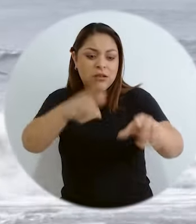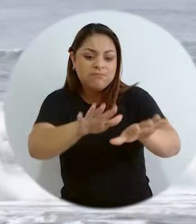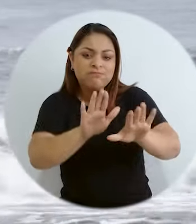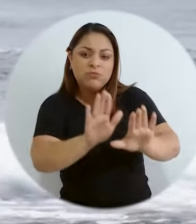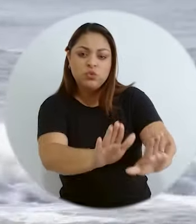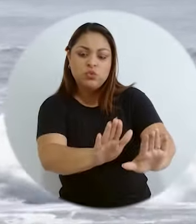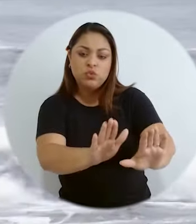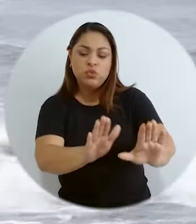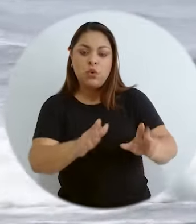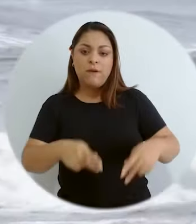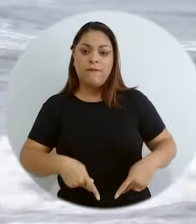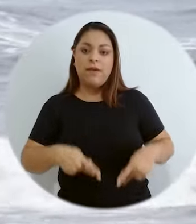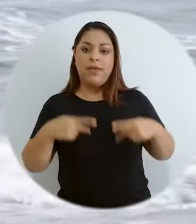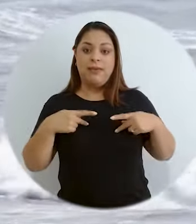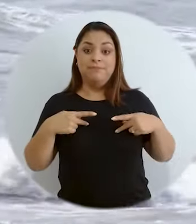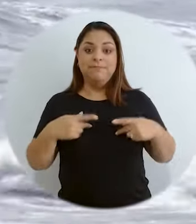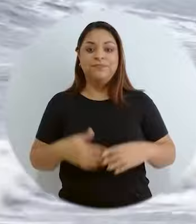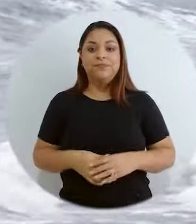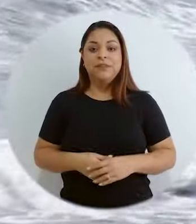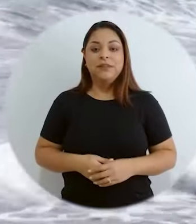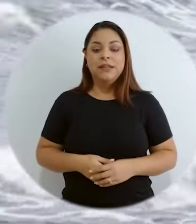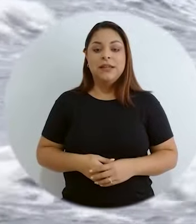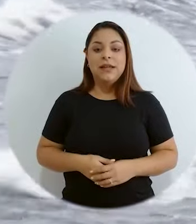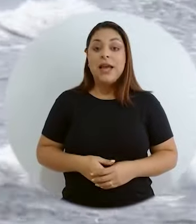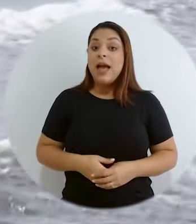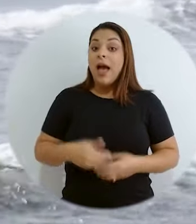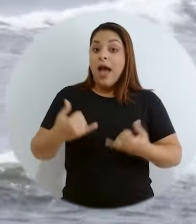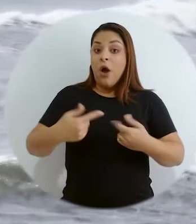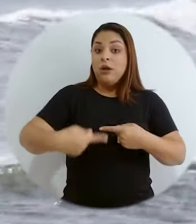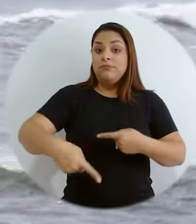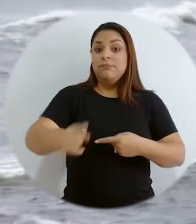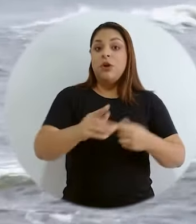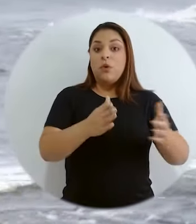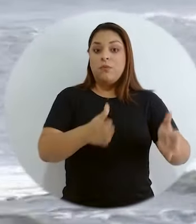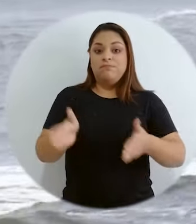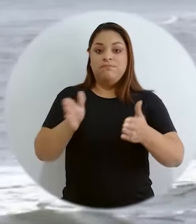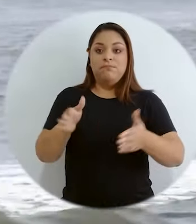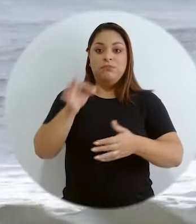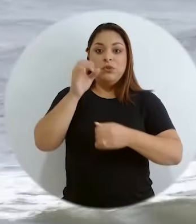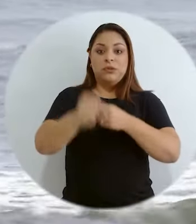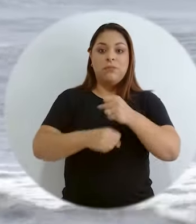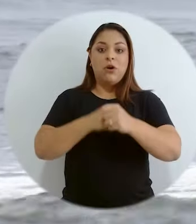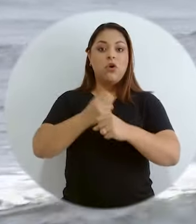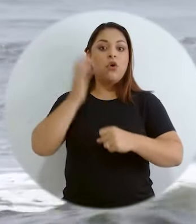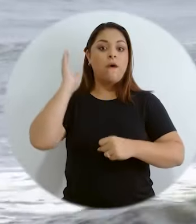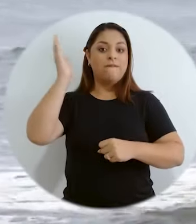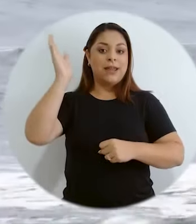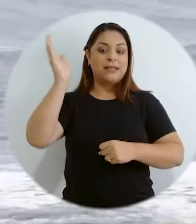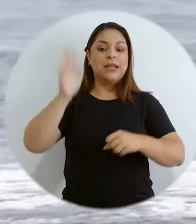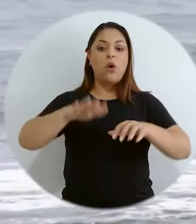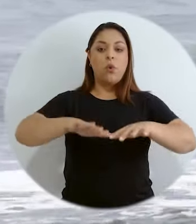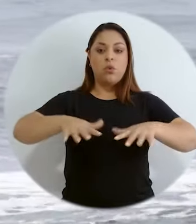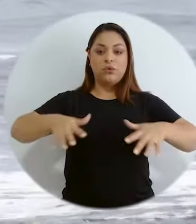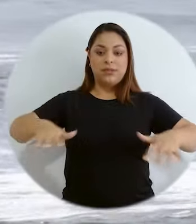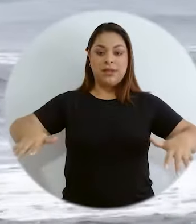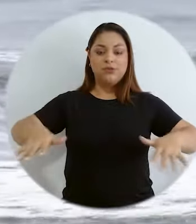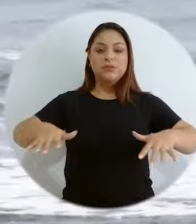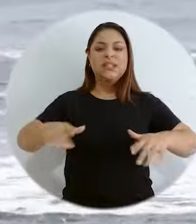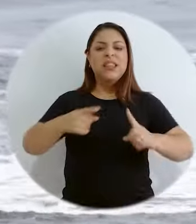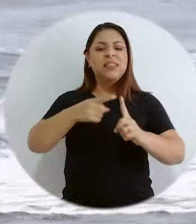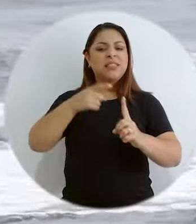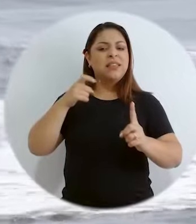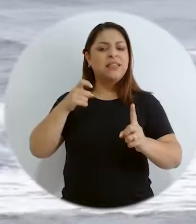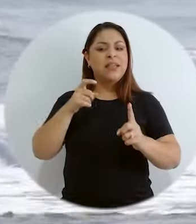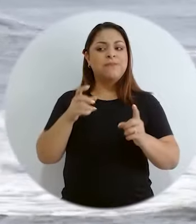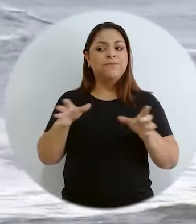de todas estas actividades preparatorias de la Conferencia Mundial de los Océanos, que va a tener lugar el año entrante, ¿verdad?, desde la organización,